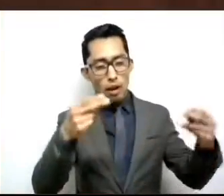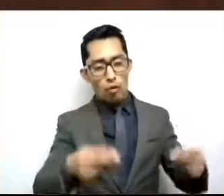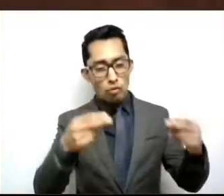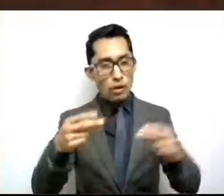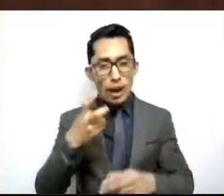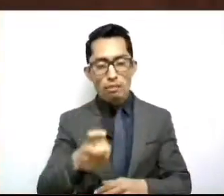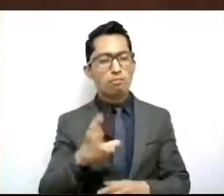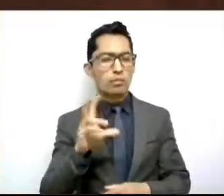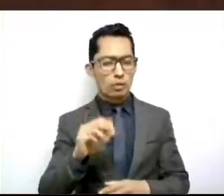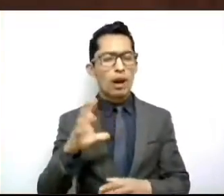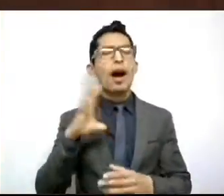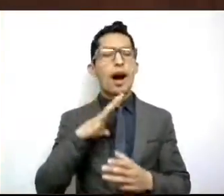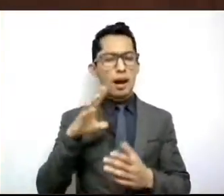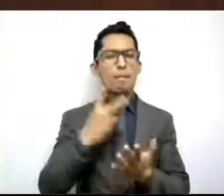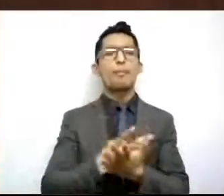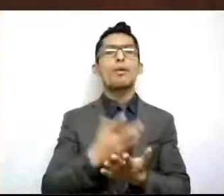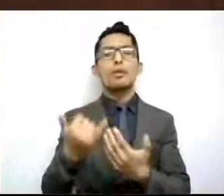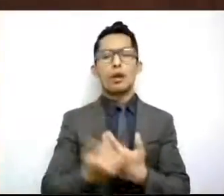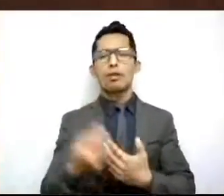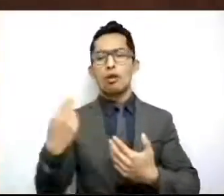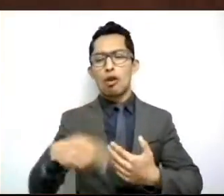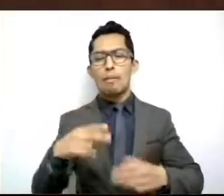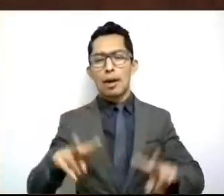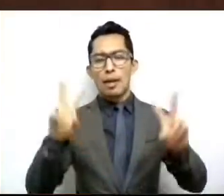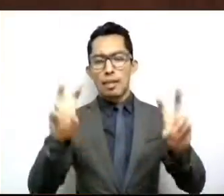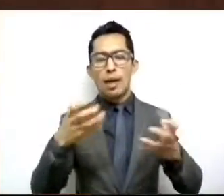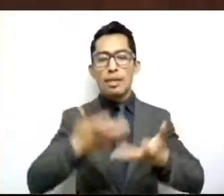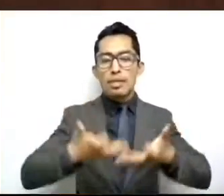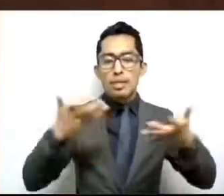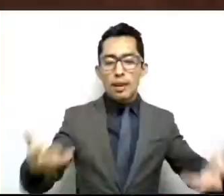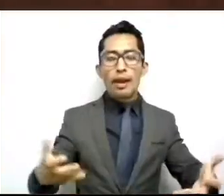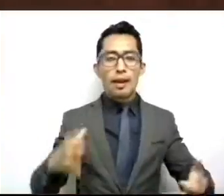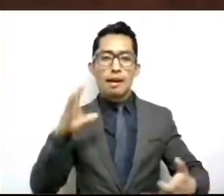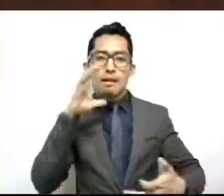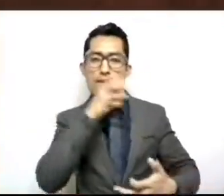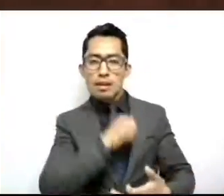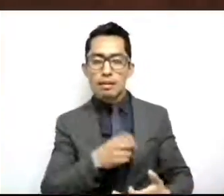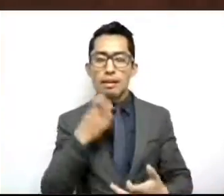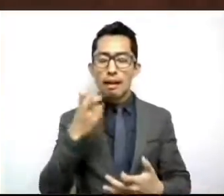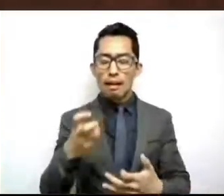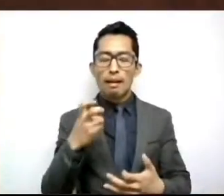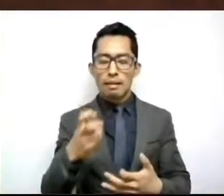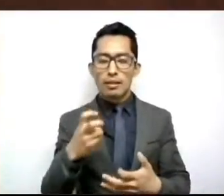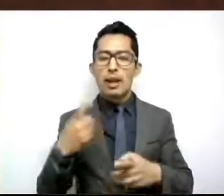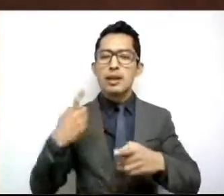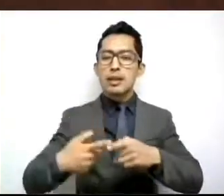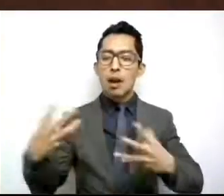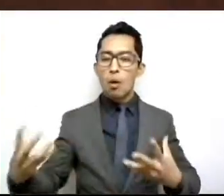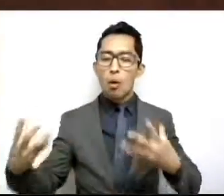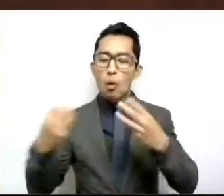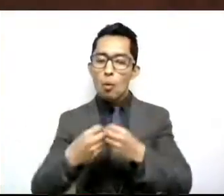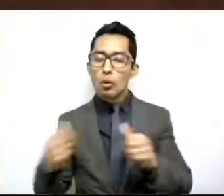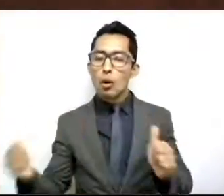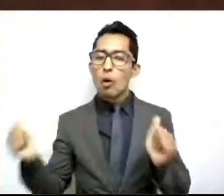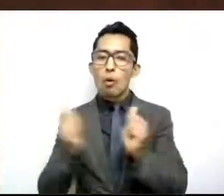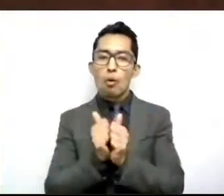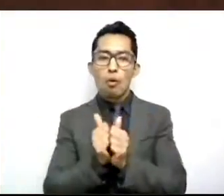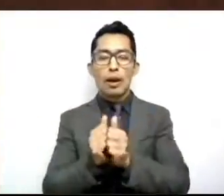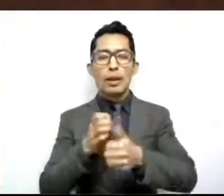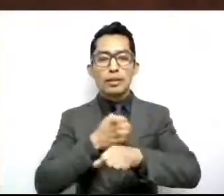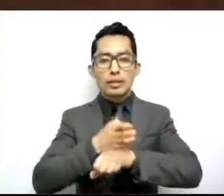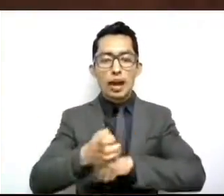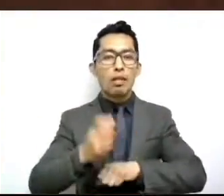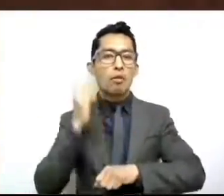el proyecto denominado Tierra Caliente, en coordinación con los estados de